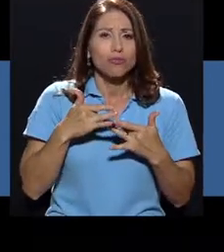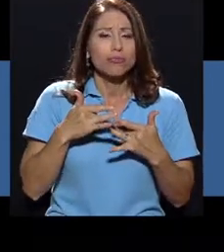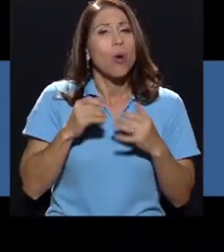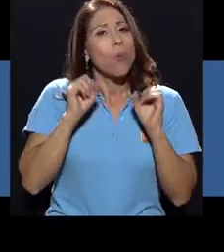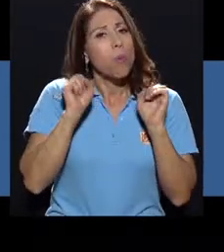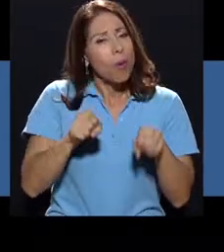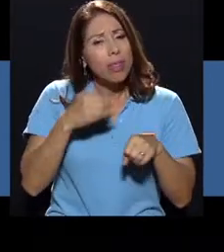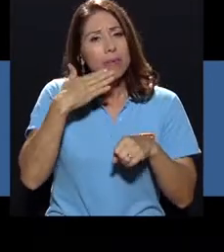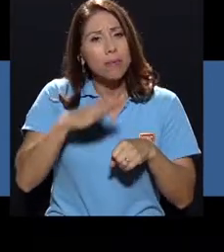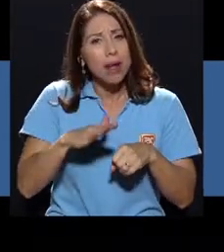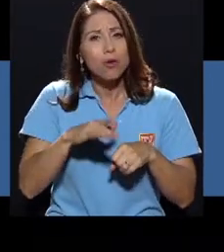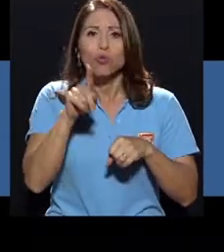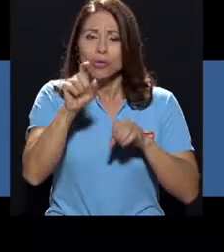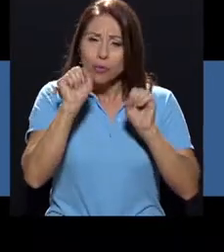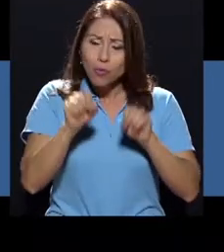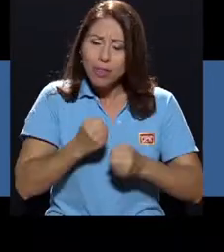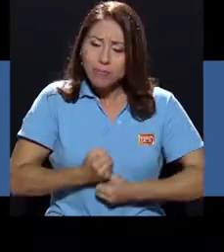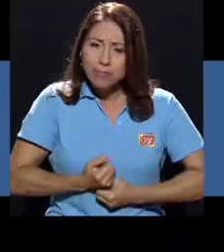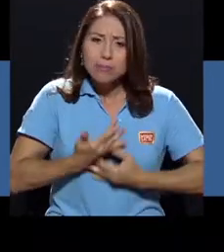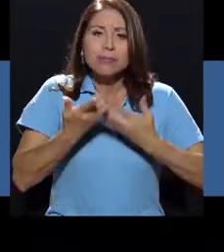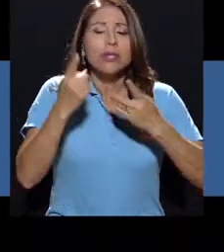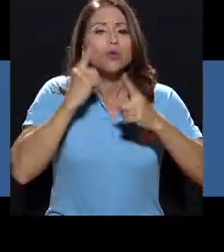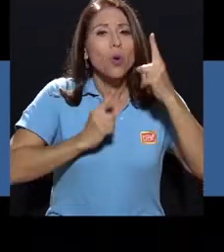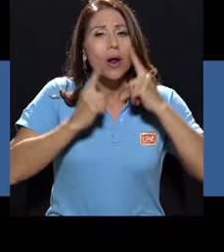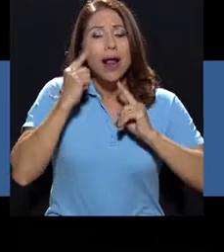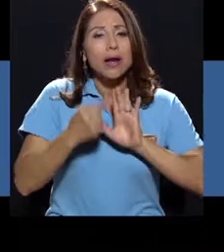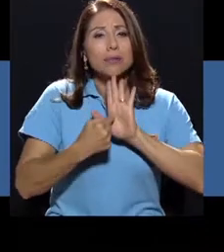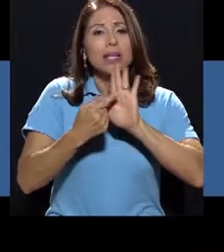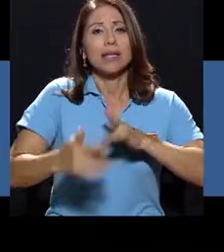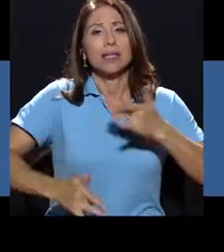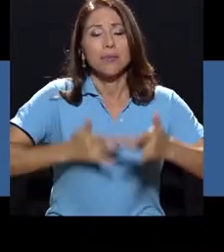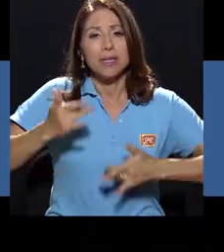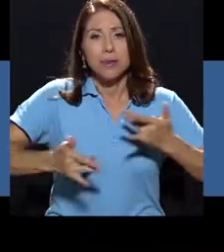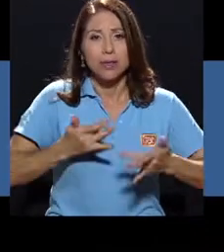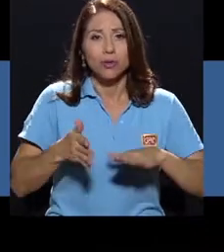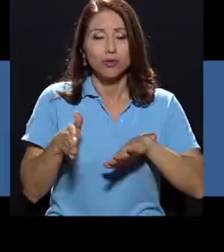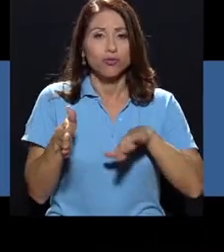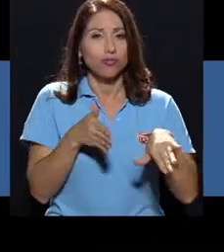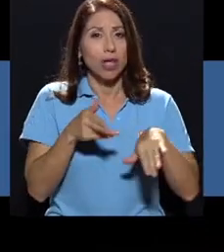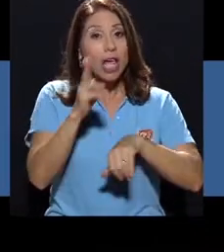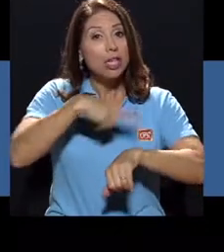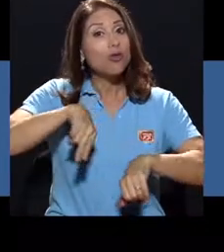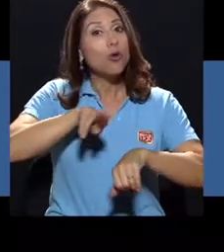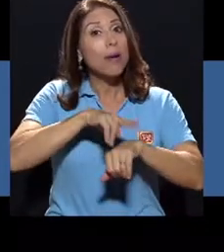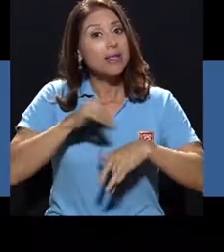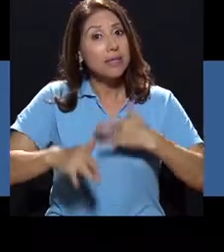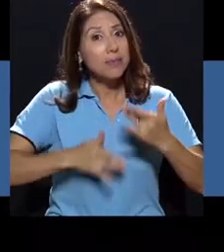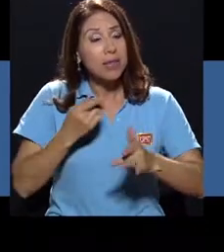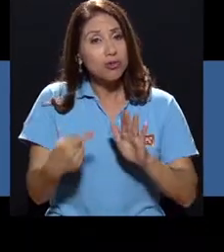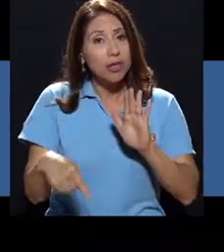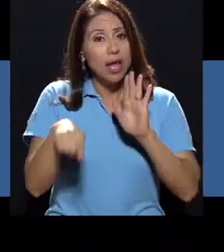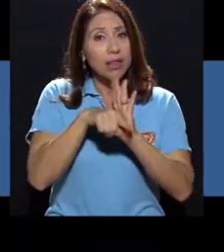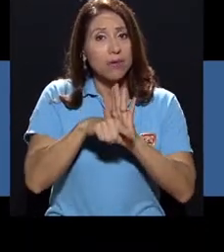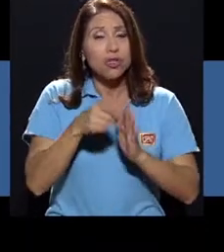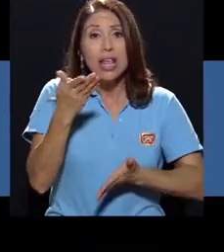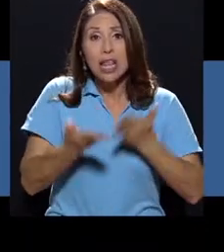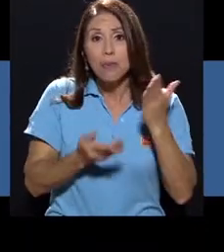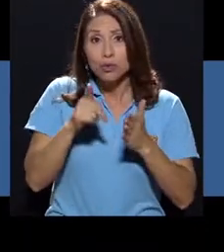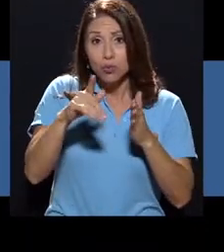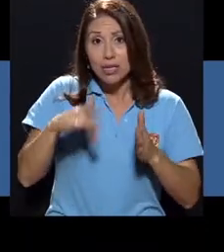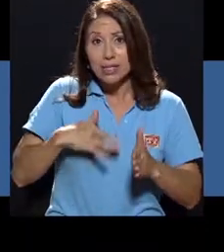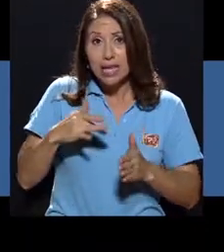emociones, es normal que surjan sentimientos negativos, podrías sentirte enojada con quien falleció